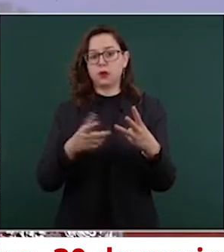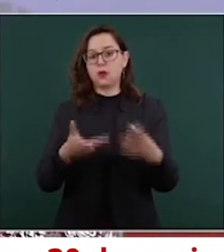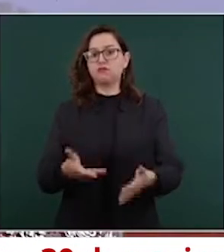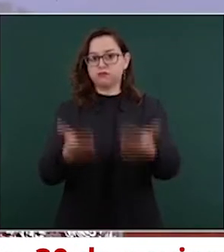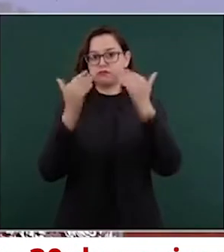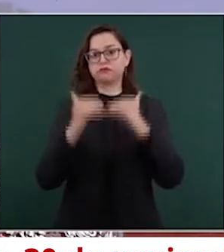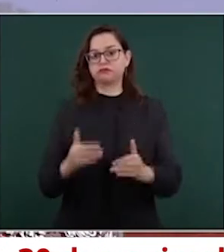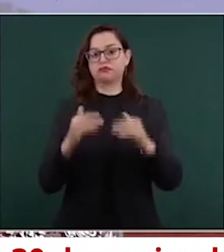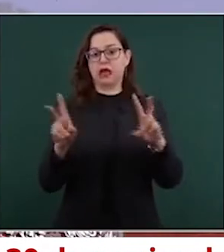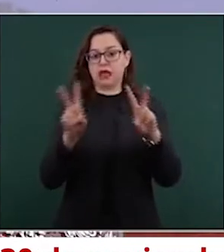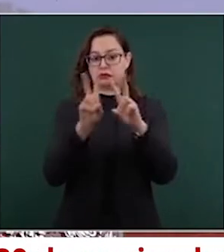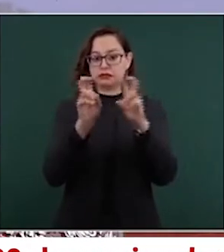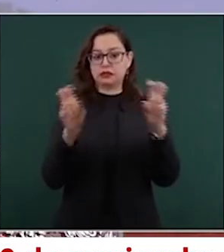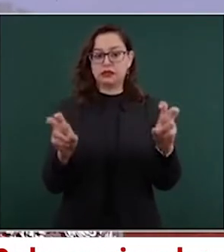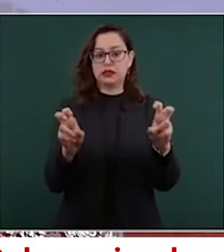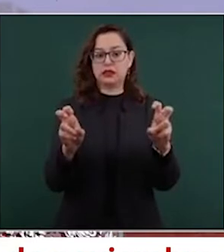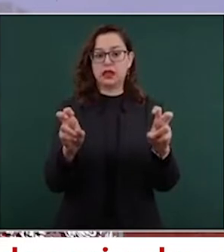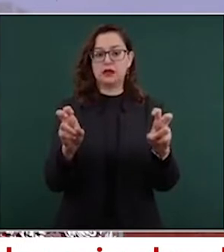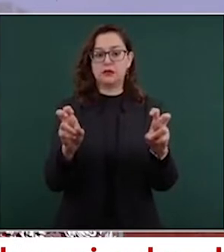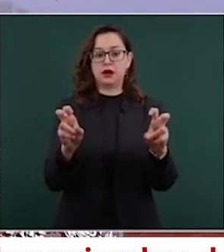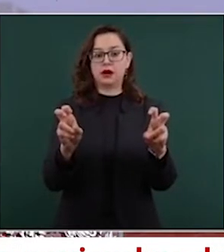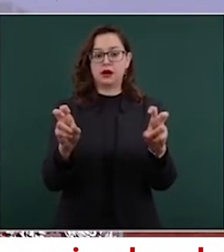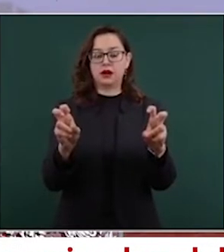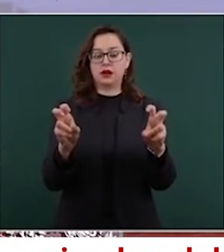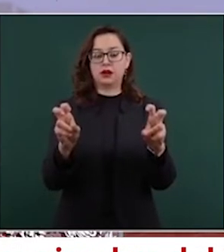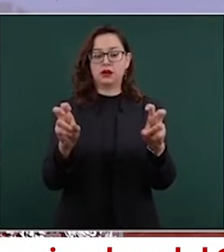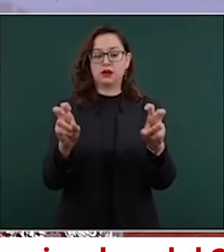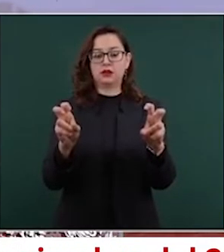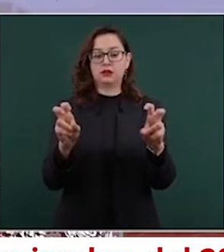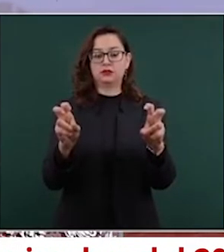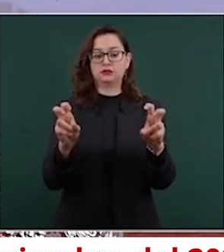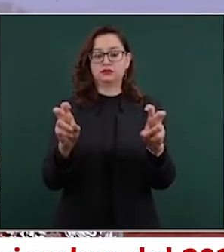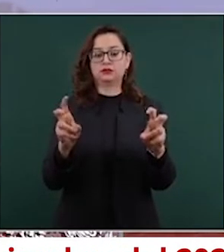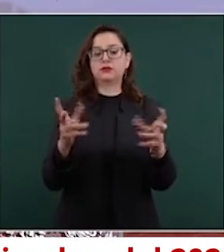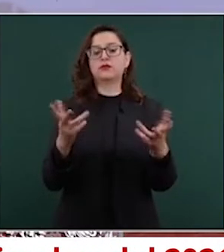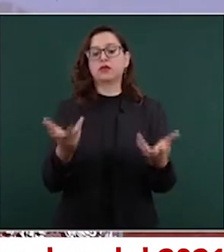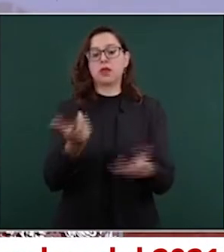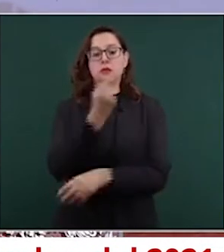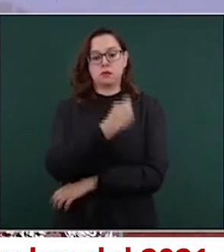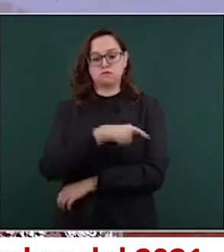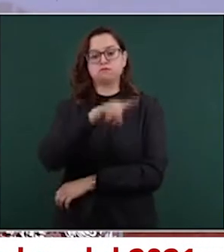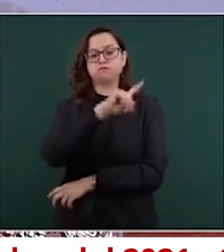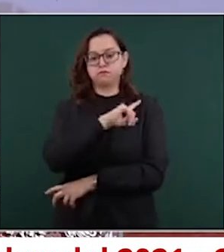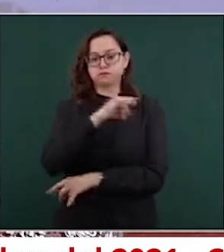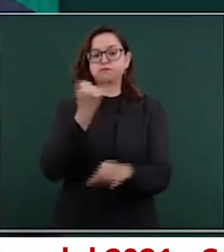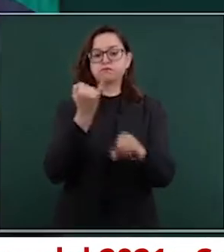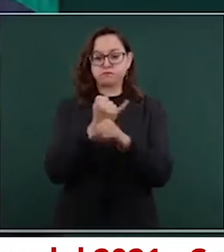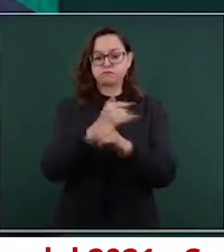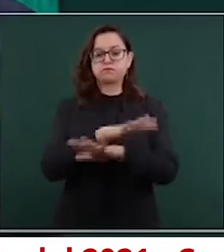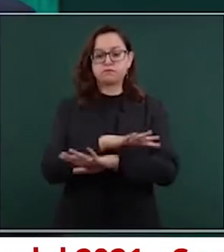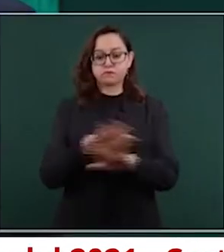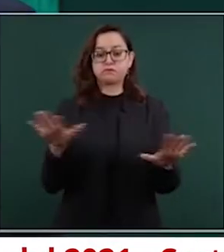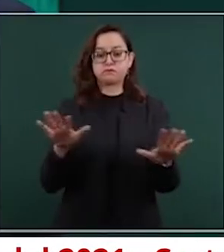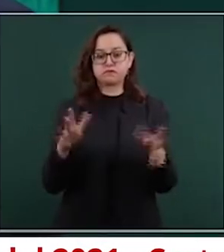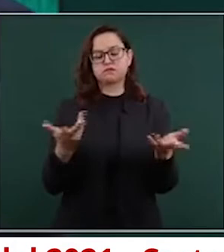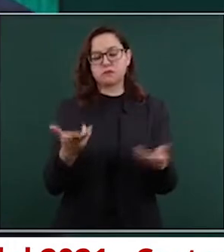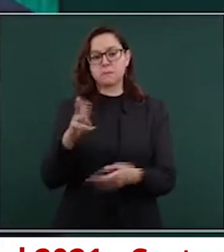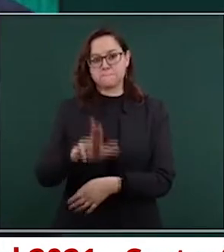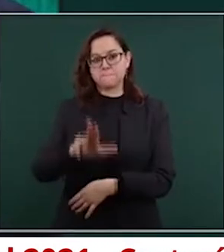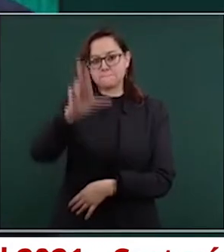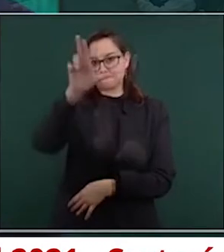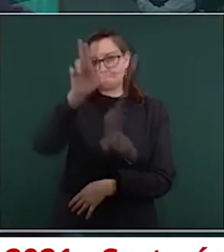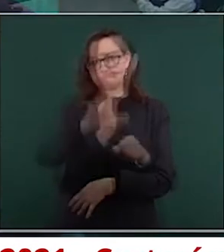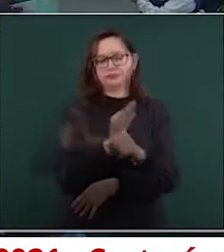a informar sobre salud, porque hoy es martes.